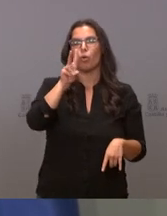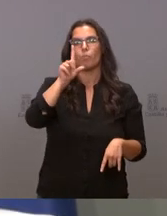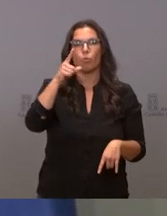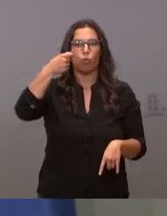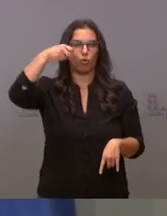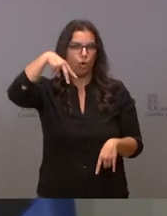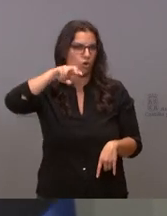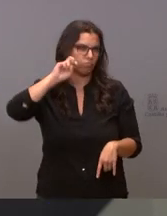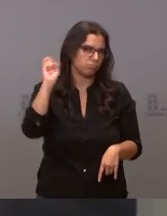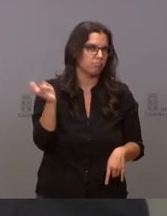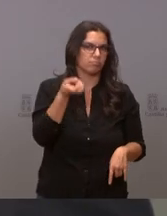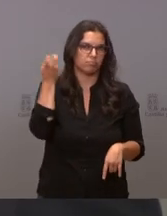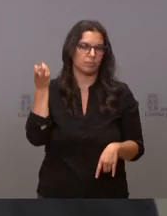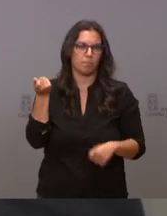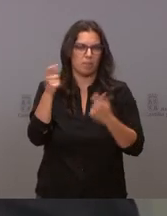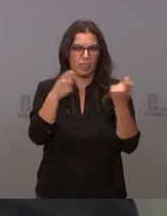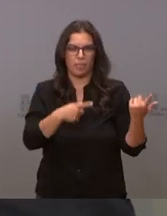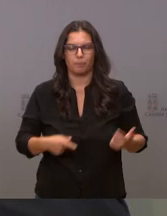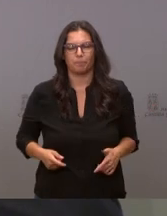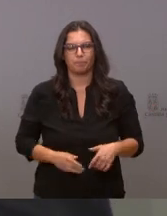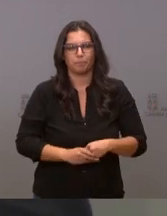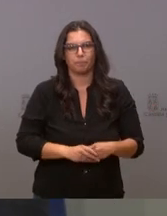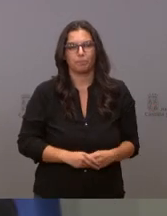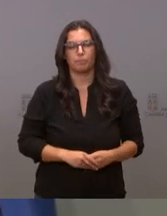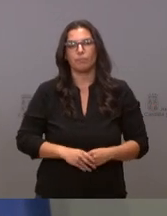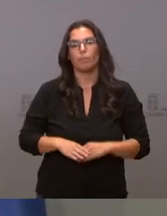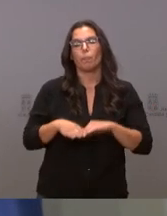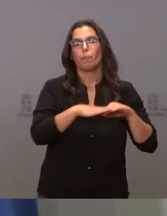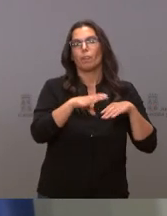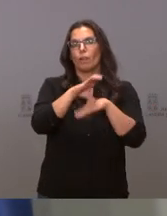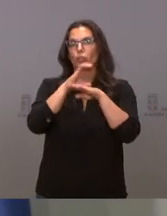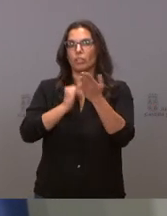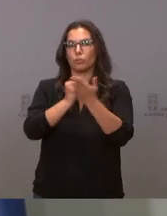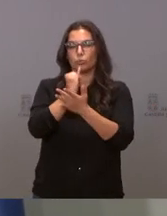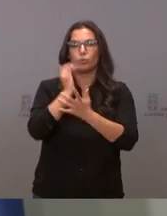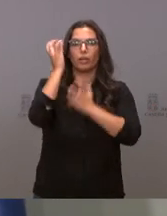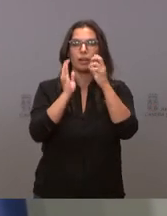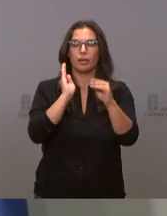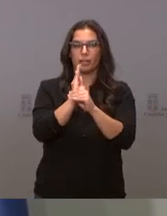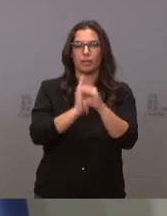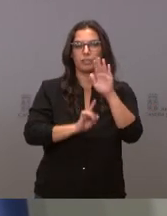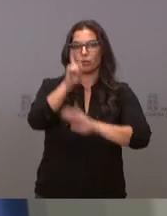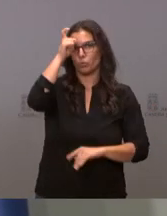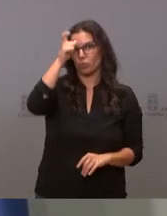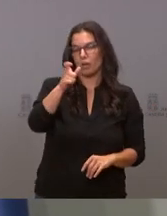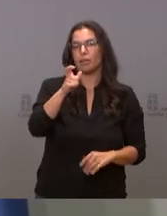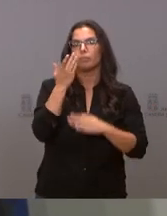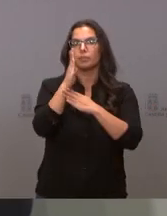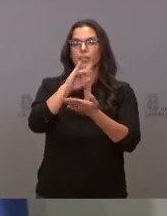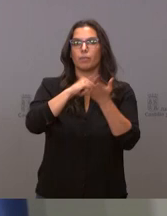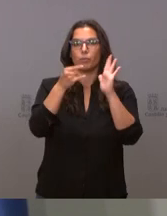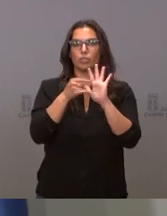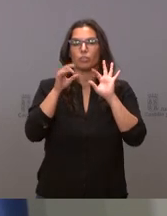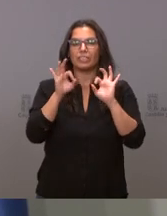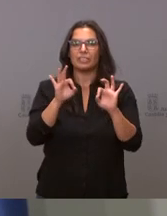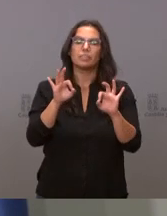similares. La Consejería de Agricultura, Ganadería y Desarrollo Rural presenta el proyecto de decreto sobre